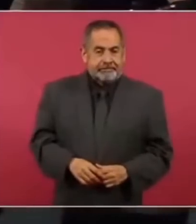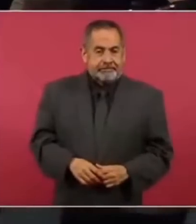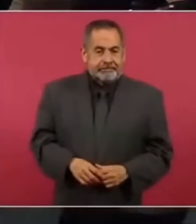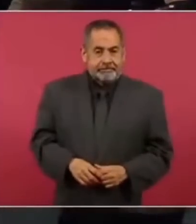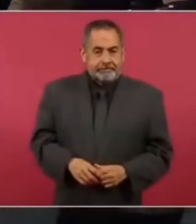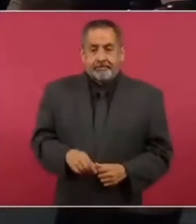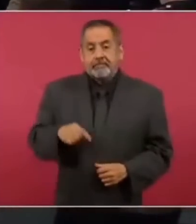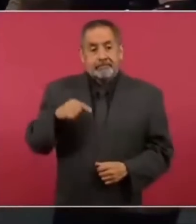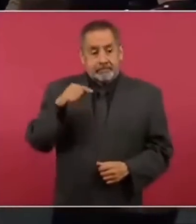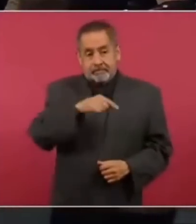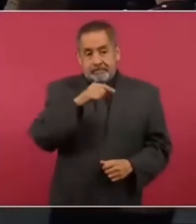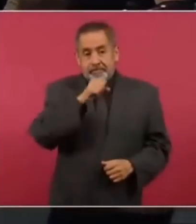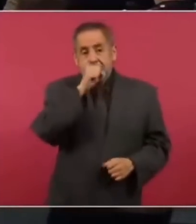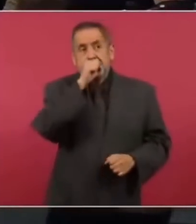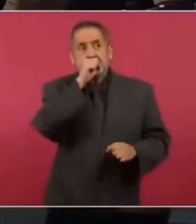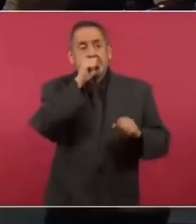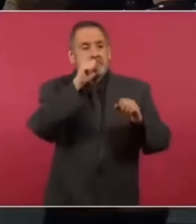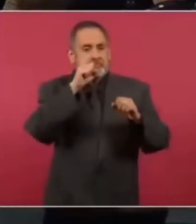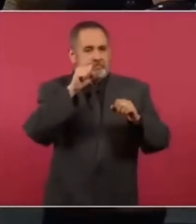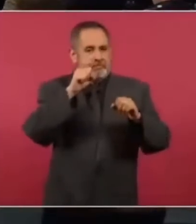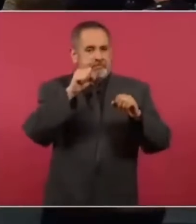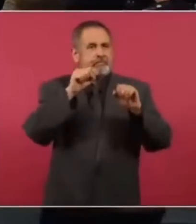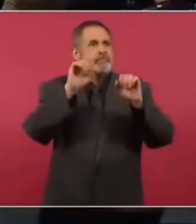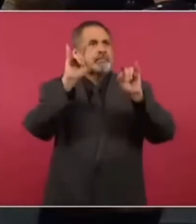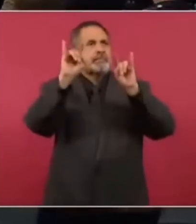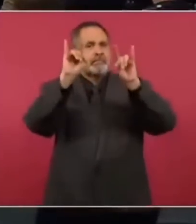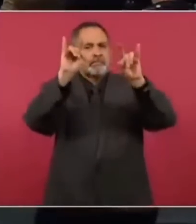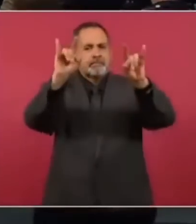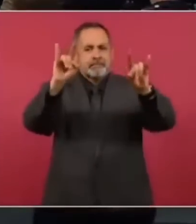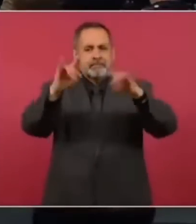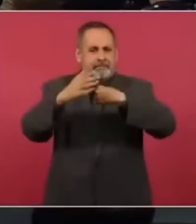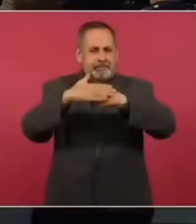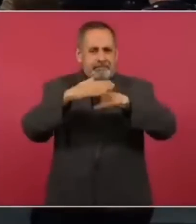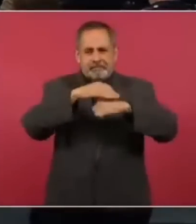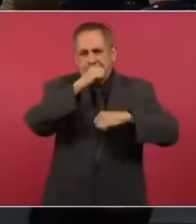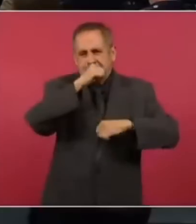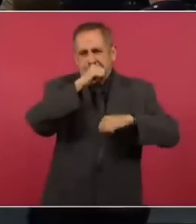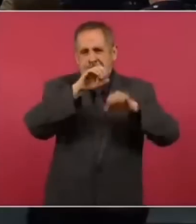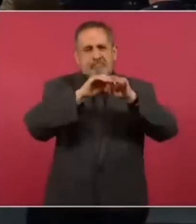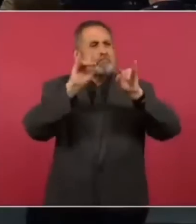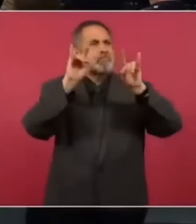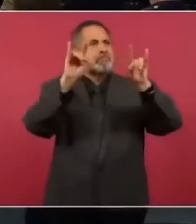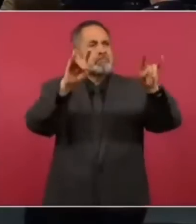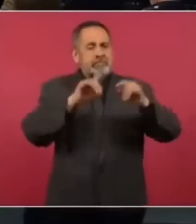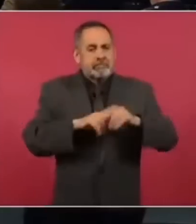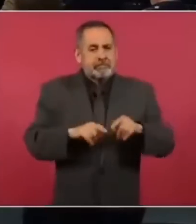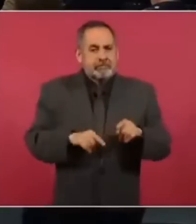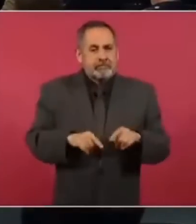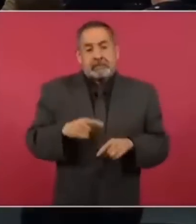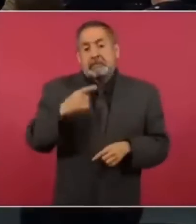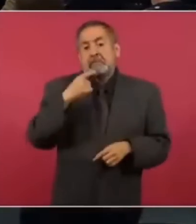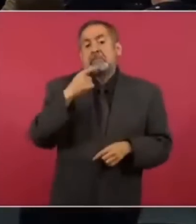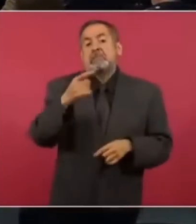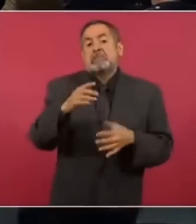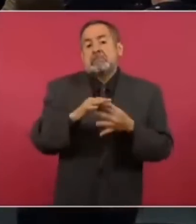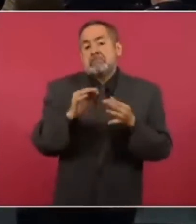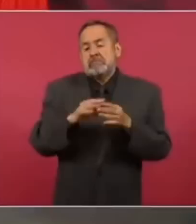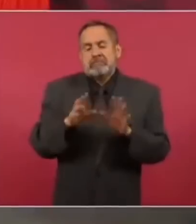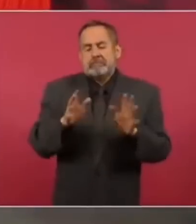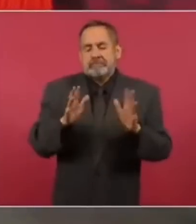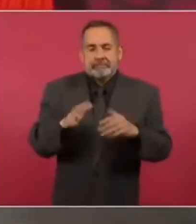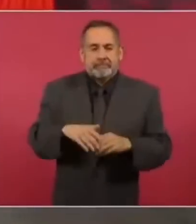espectaculares en el periférico, donde supuestamente medían el tiempo